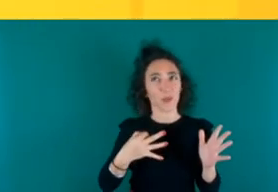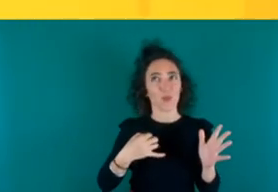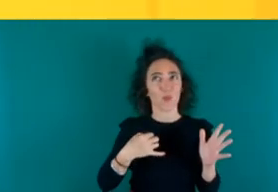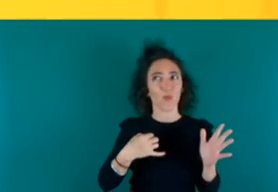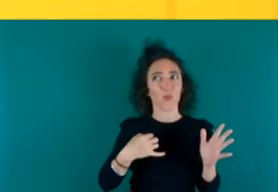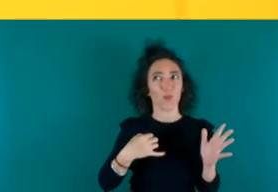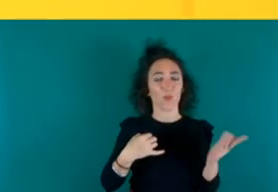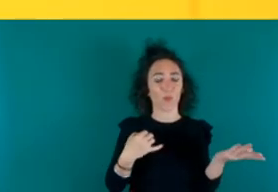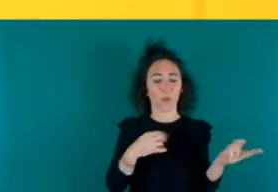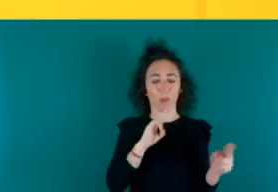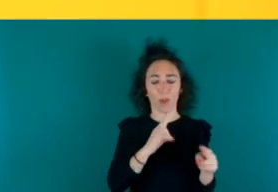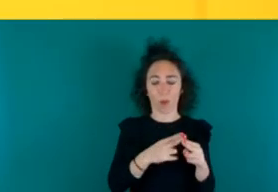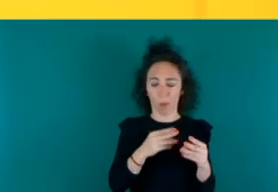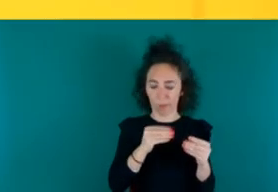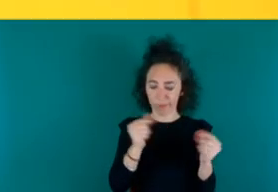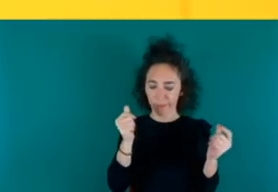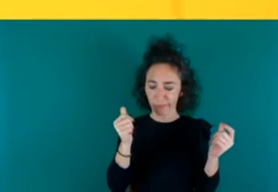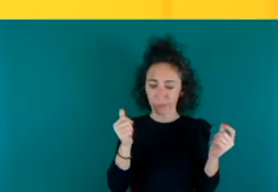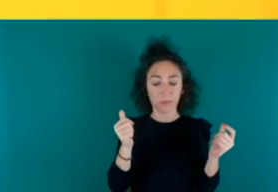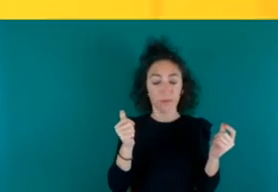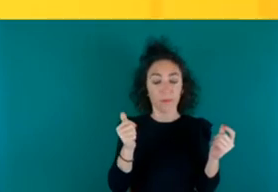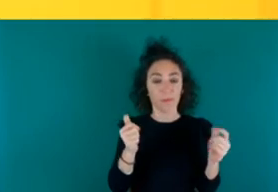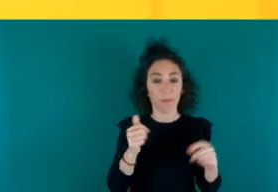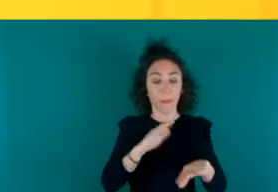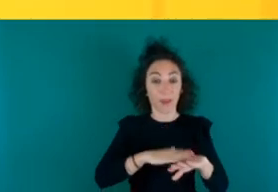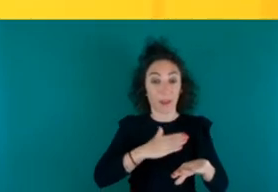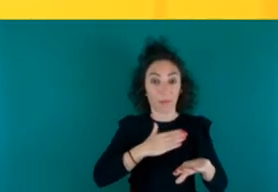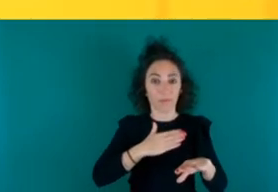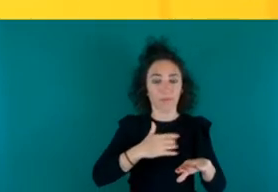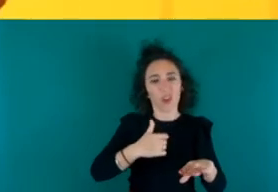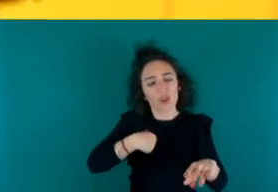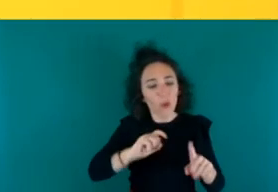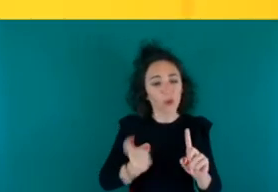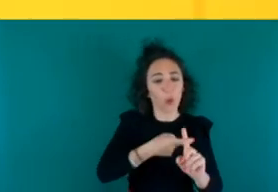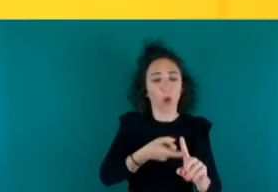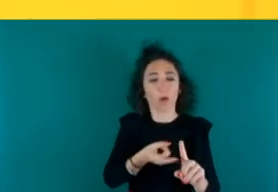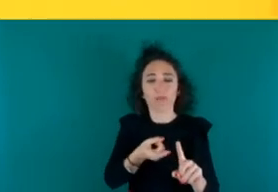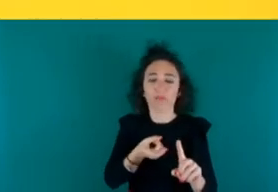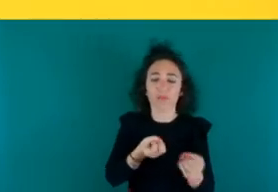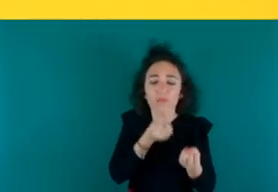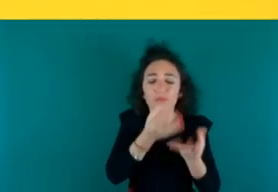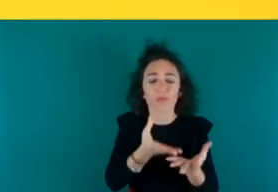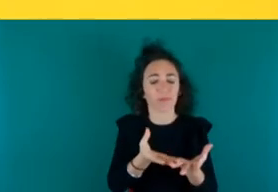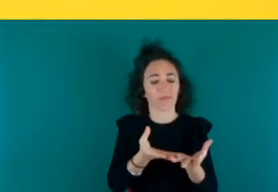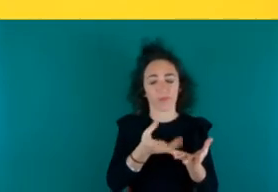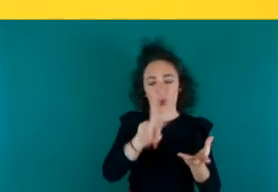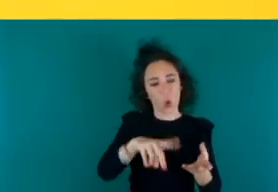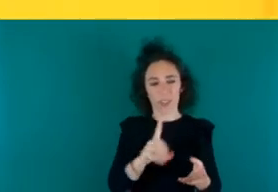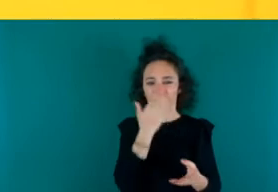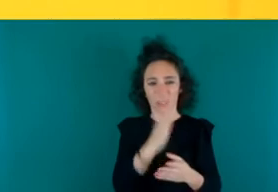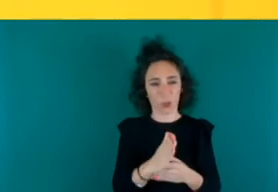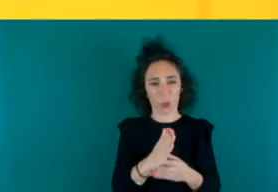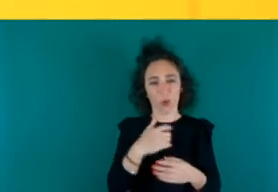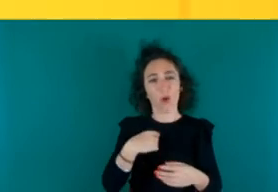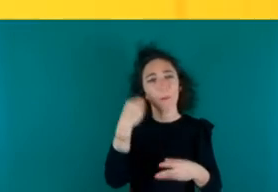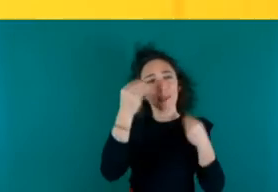ahora se me olvidó el nombre bueno que para mí no es prudente que yo diga esta es la solución creo que hay que valorar muchas cosas pero bueno que